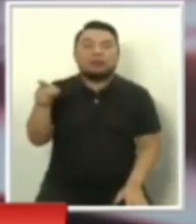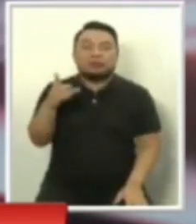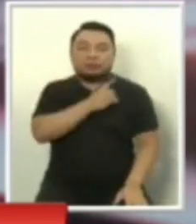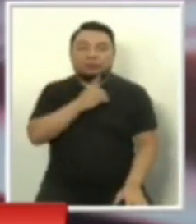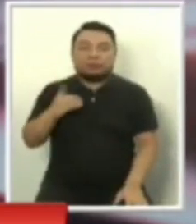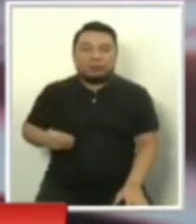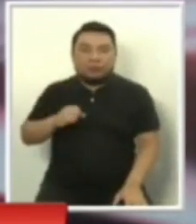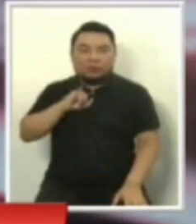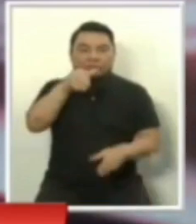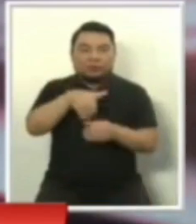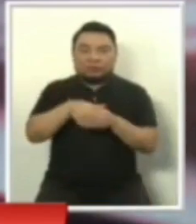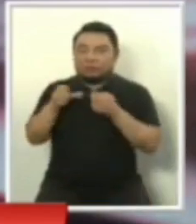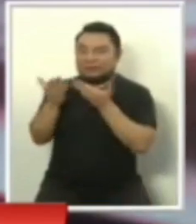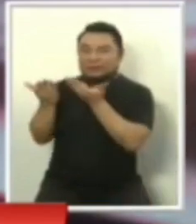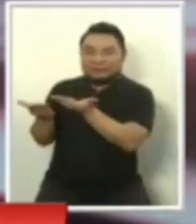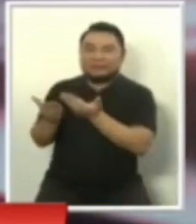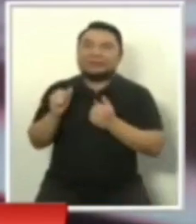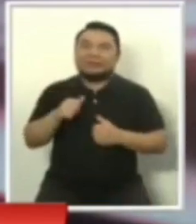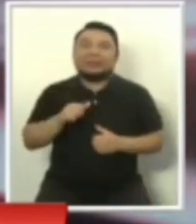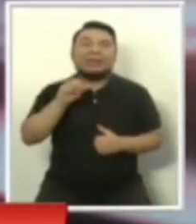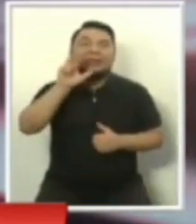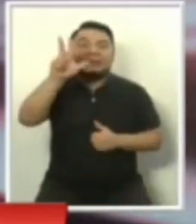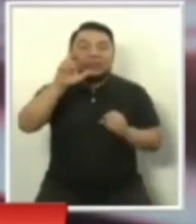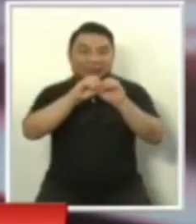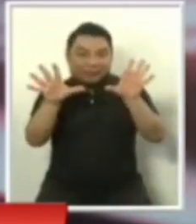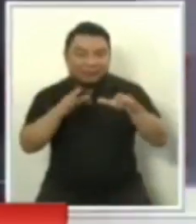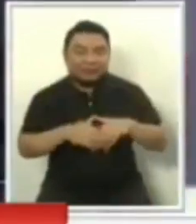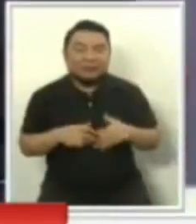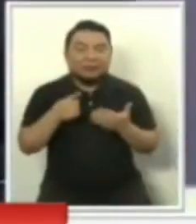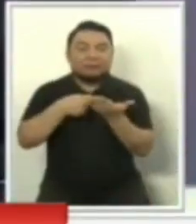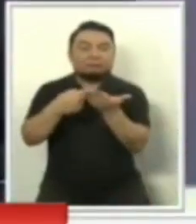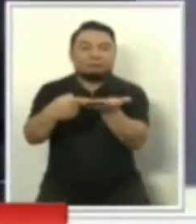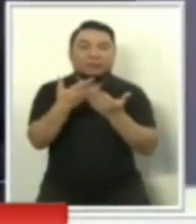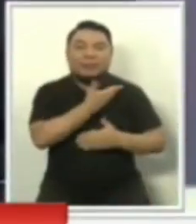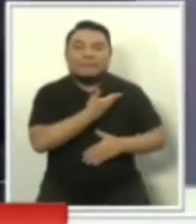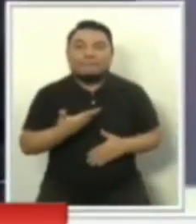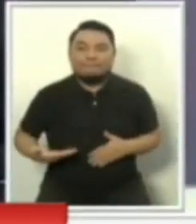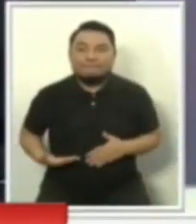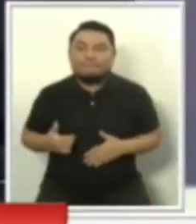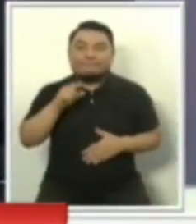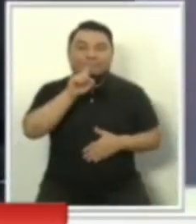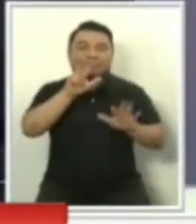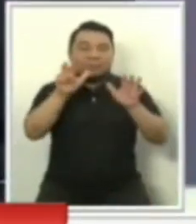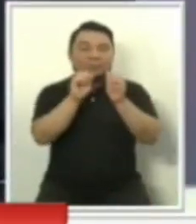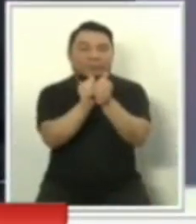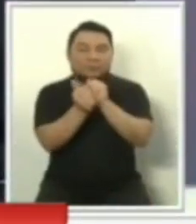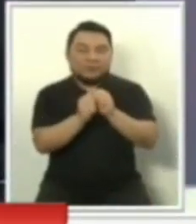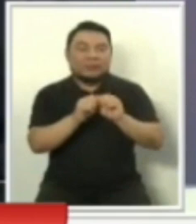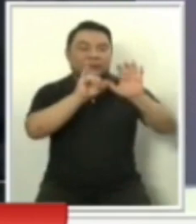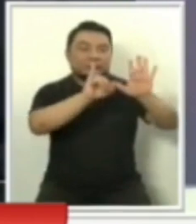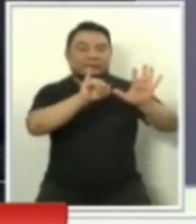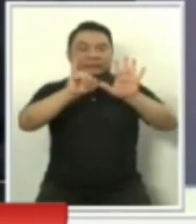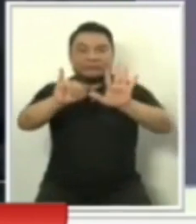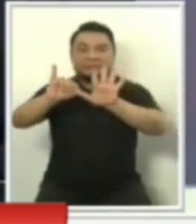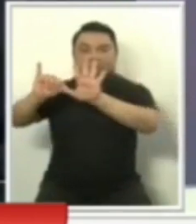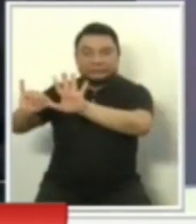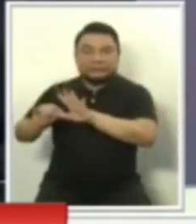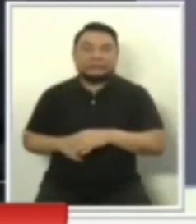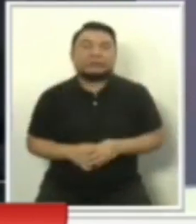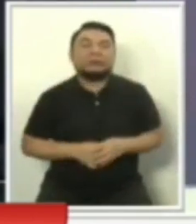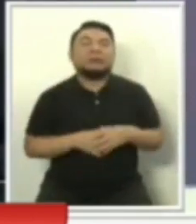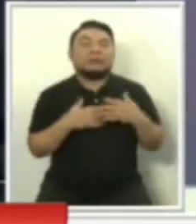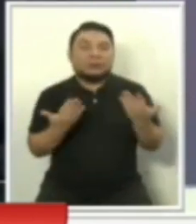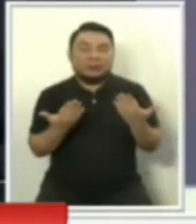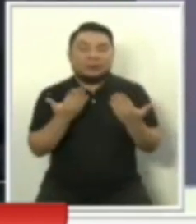Jurado Nacional de Elecciones. Vamos a tener tres fechas de debates presidenciales, porque son 18 candidatos. 6, 6, 6, hemos explicado los bloques.